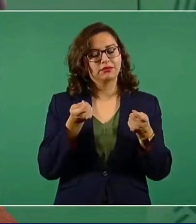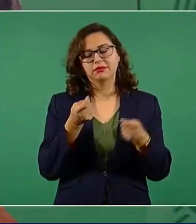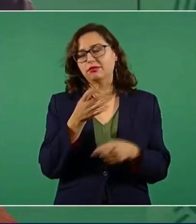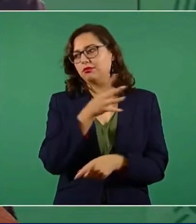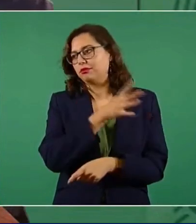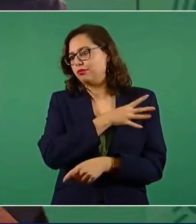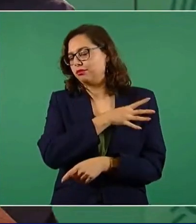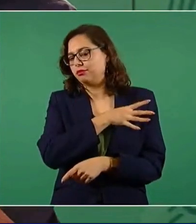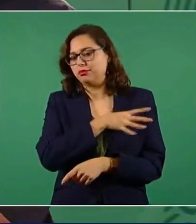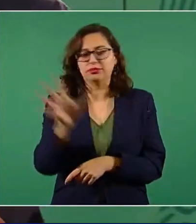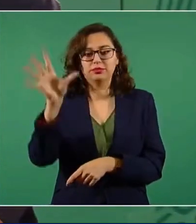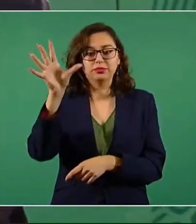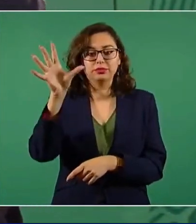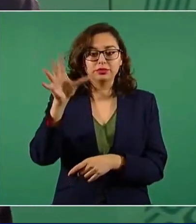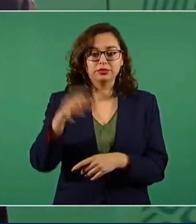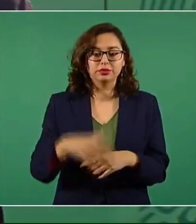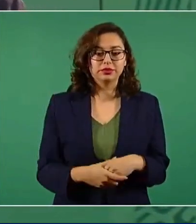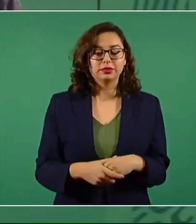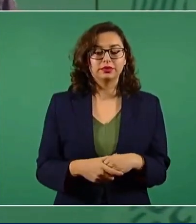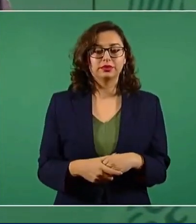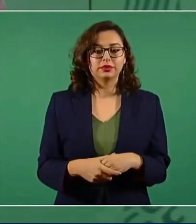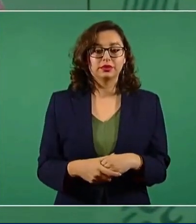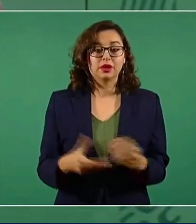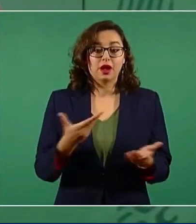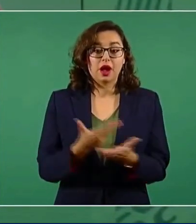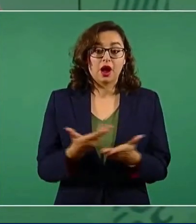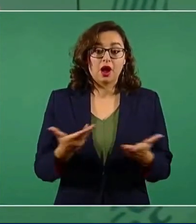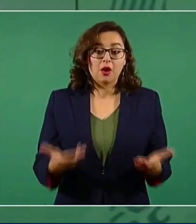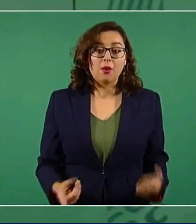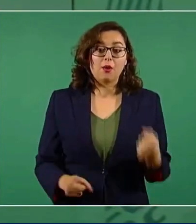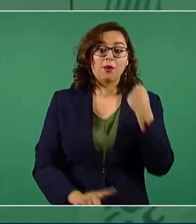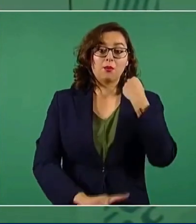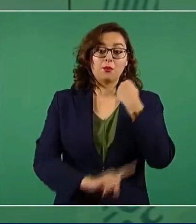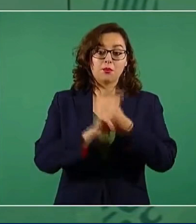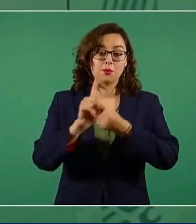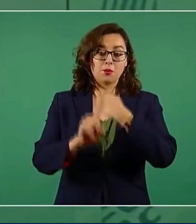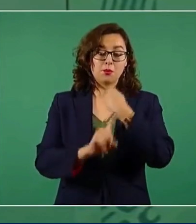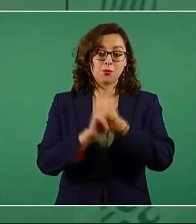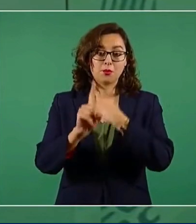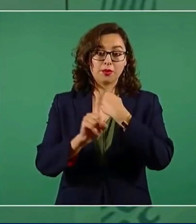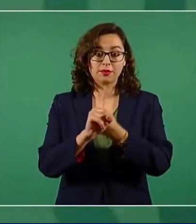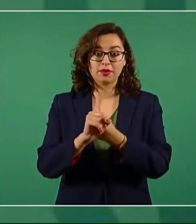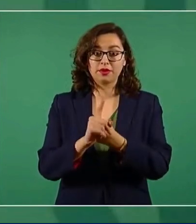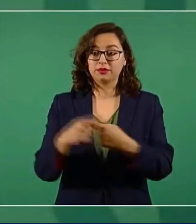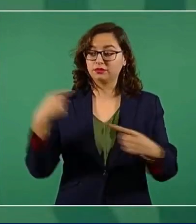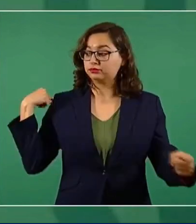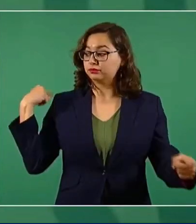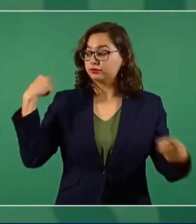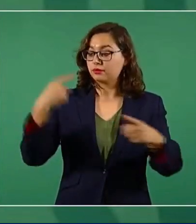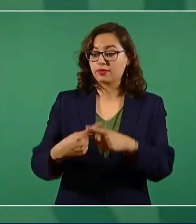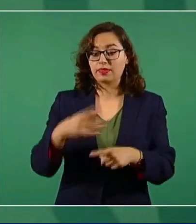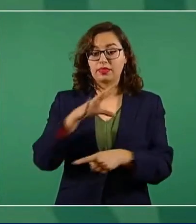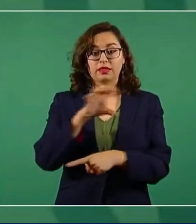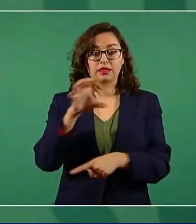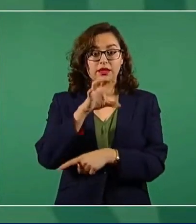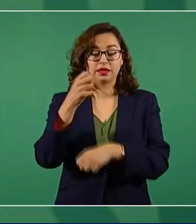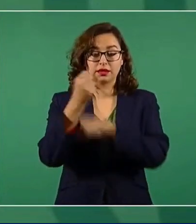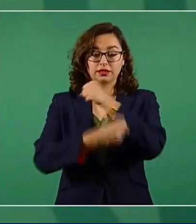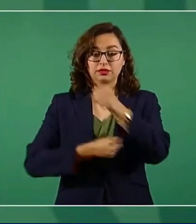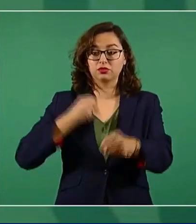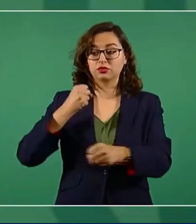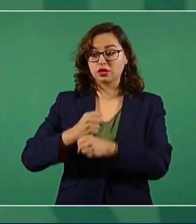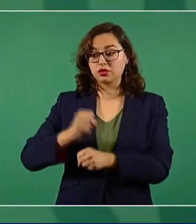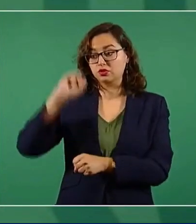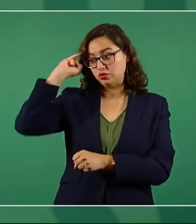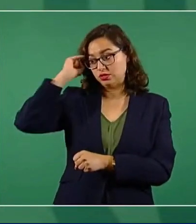ahora con la polémica sobre los 500 años de resistencia. Arqueólogos